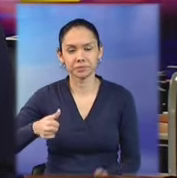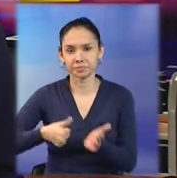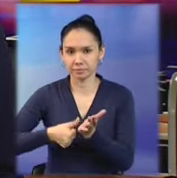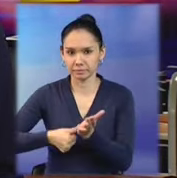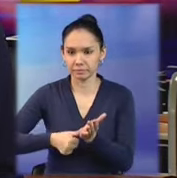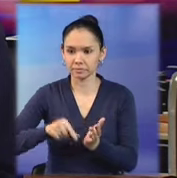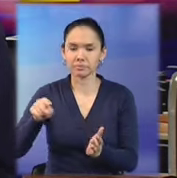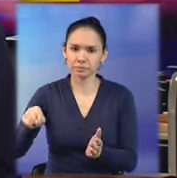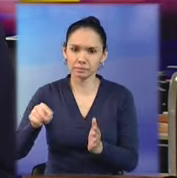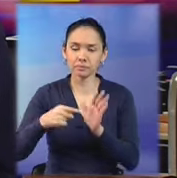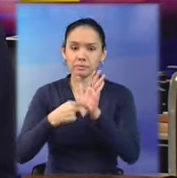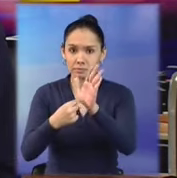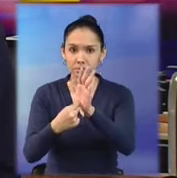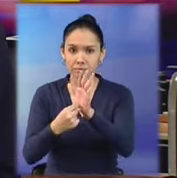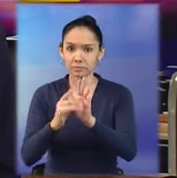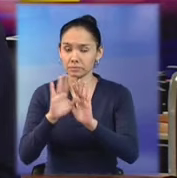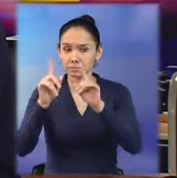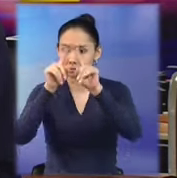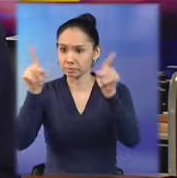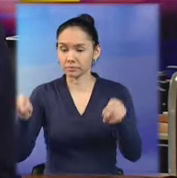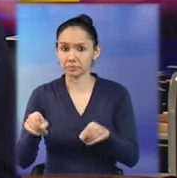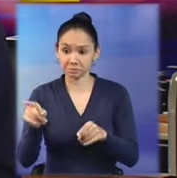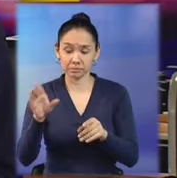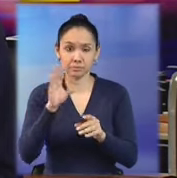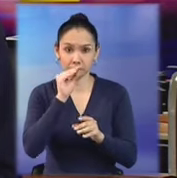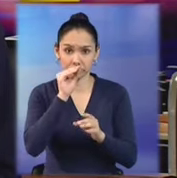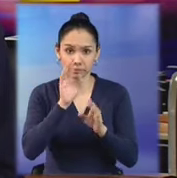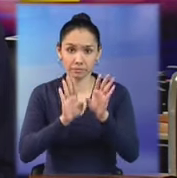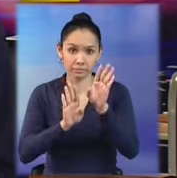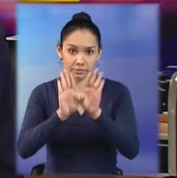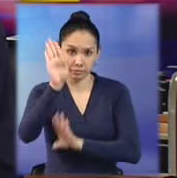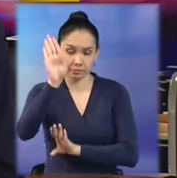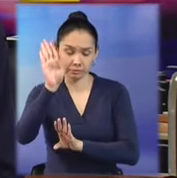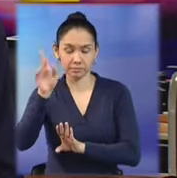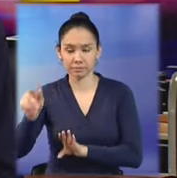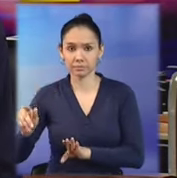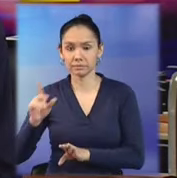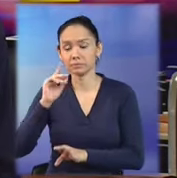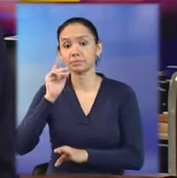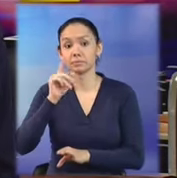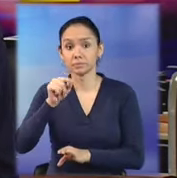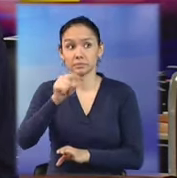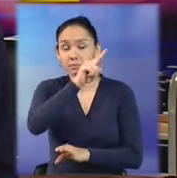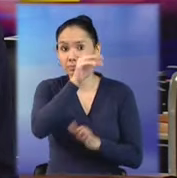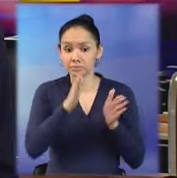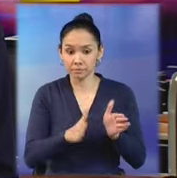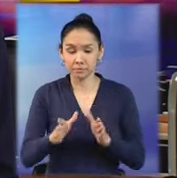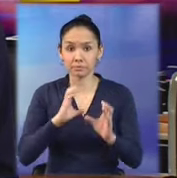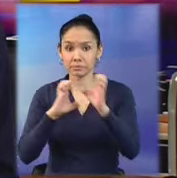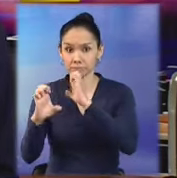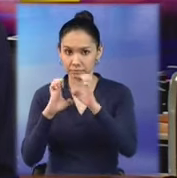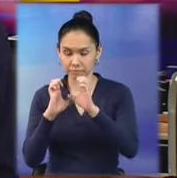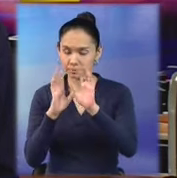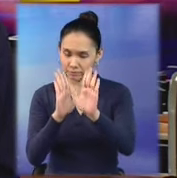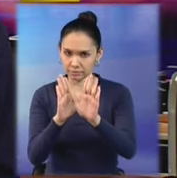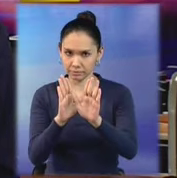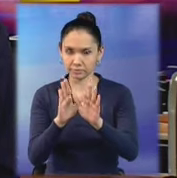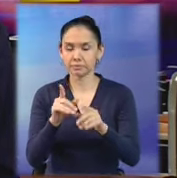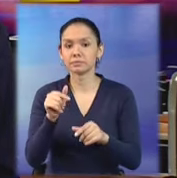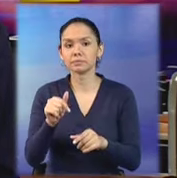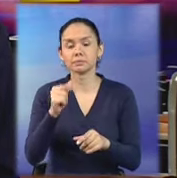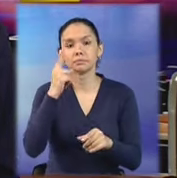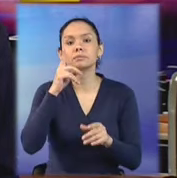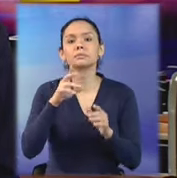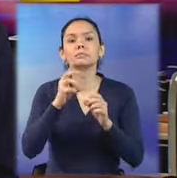conocer hasta ahora es el virtual ganador. Pero mientras nuestra gente allá prepara esta entrevista, damos un